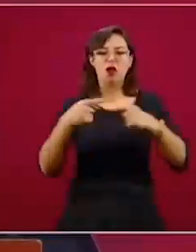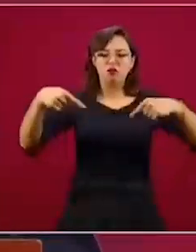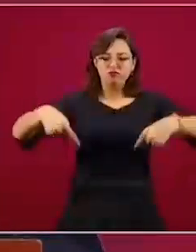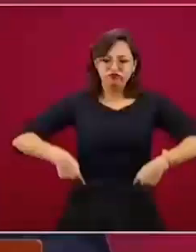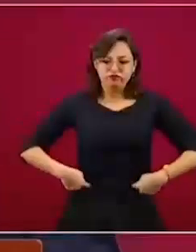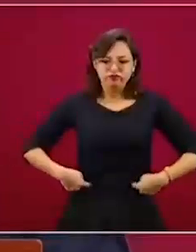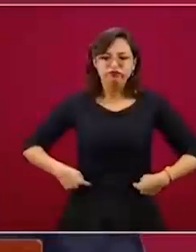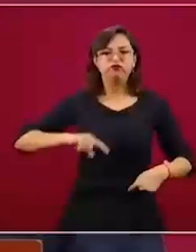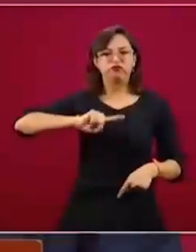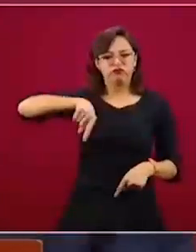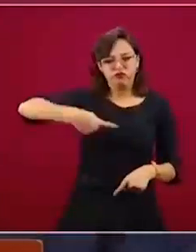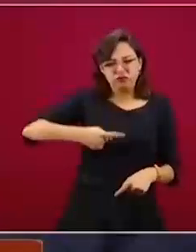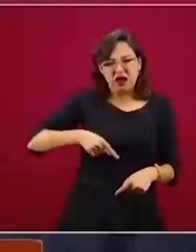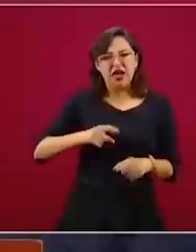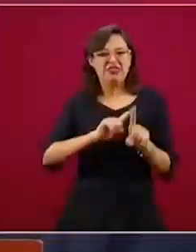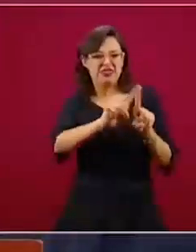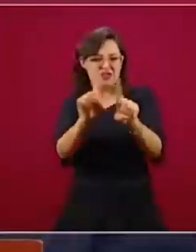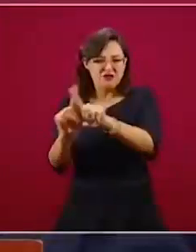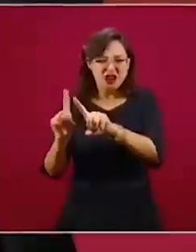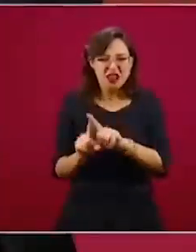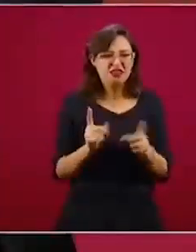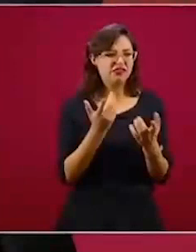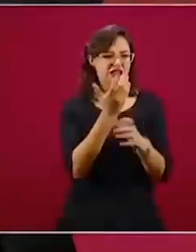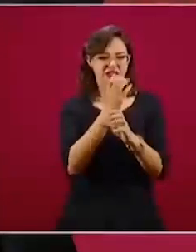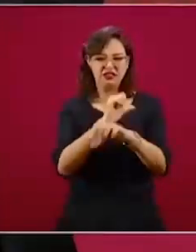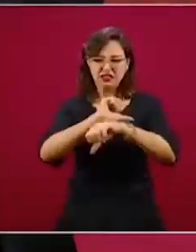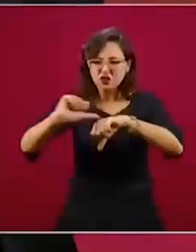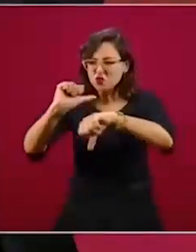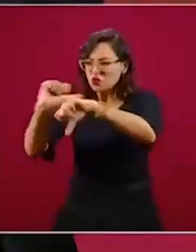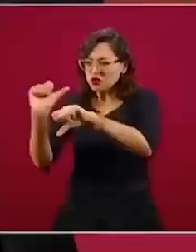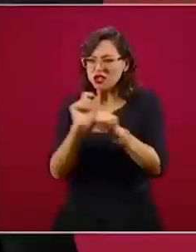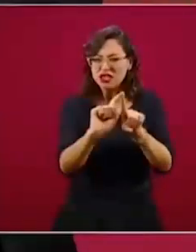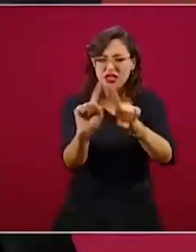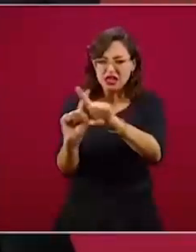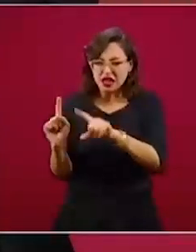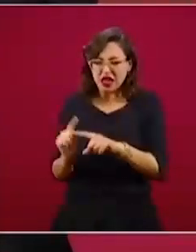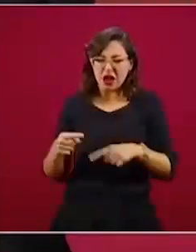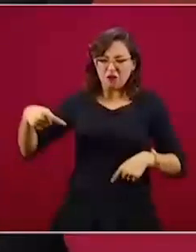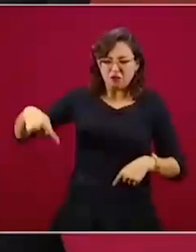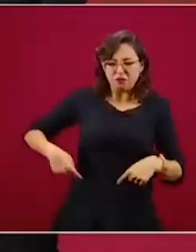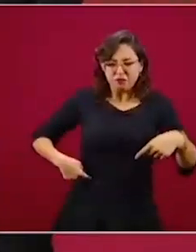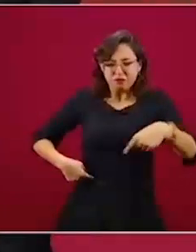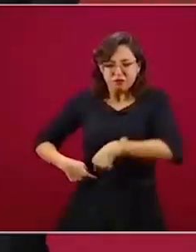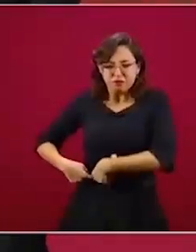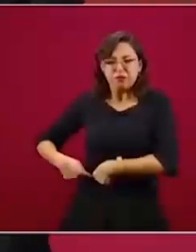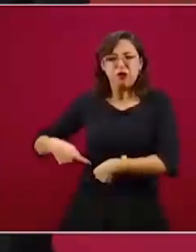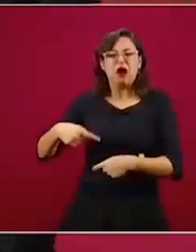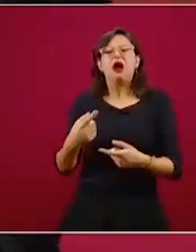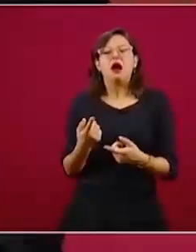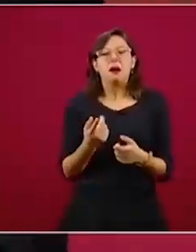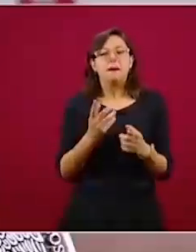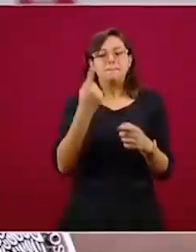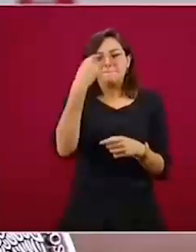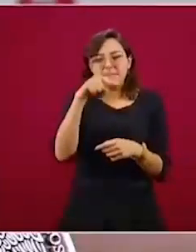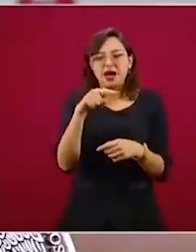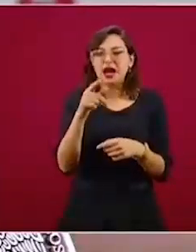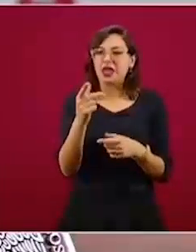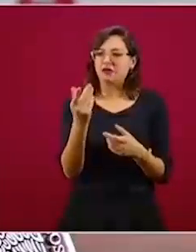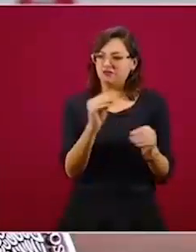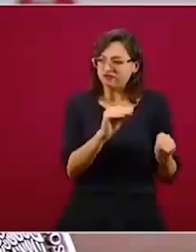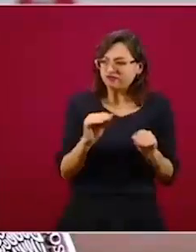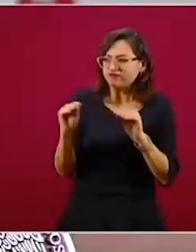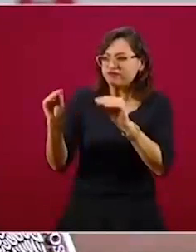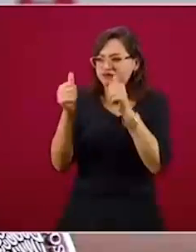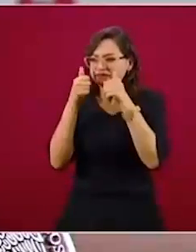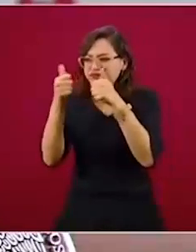son los datos que tenemos que reportar? Hay más de cuatro mil pacientes que han sido transferidos a estos hospitales privados, realmente con un